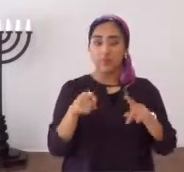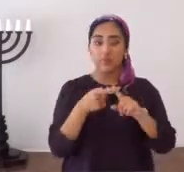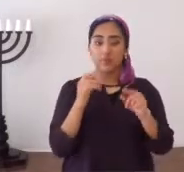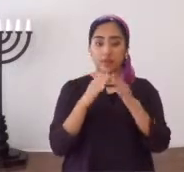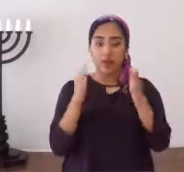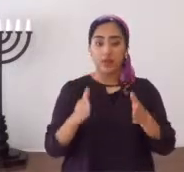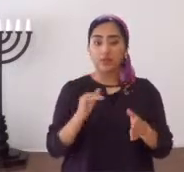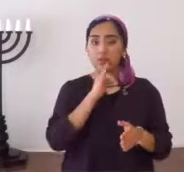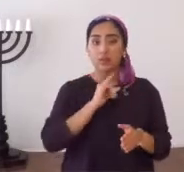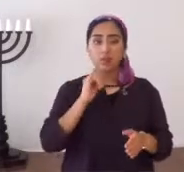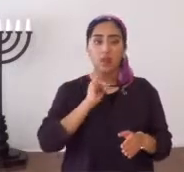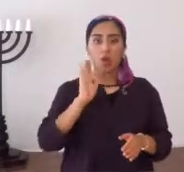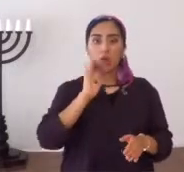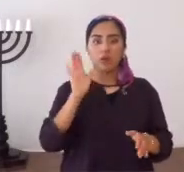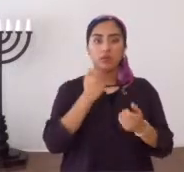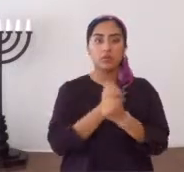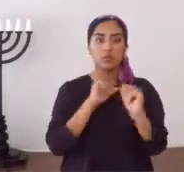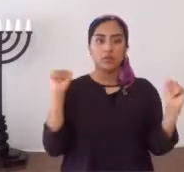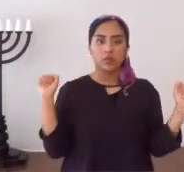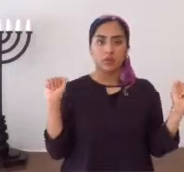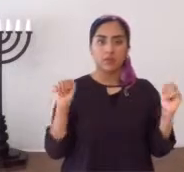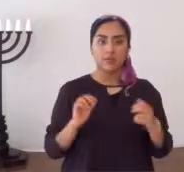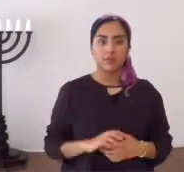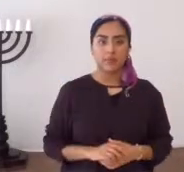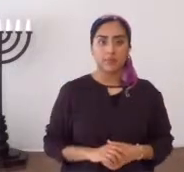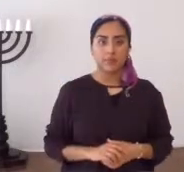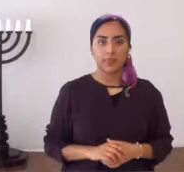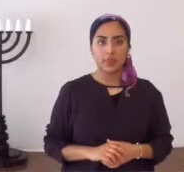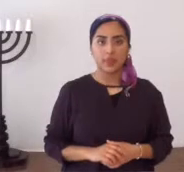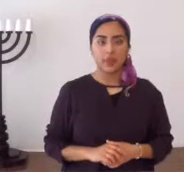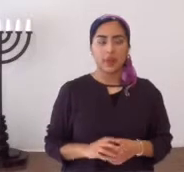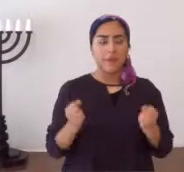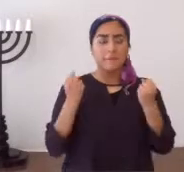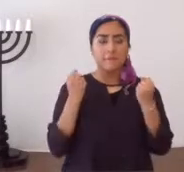y solamente, un remanente, de la casa de Israel, será salvo,